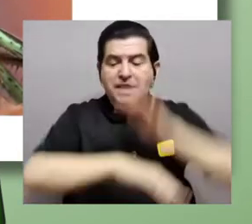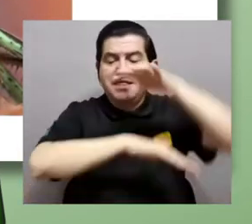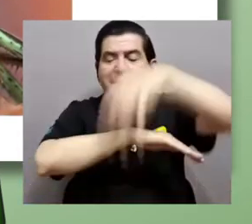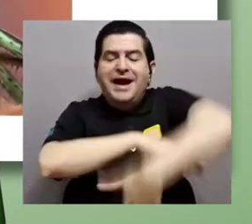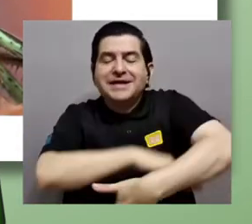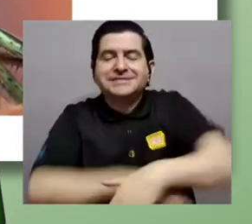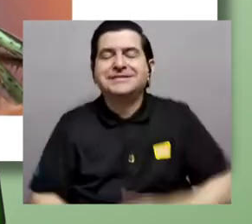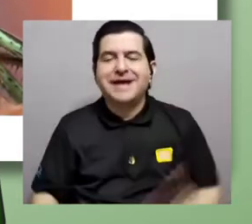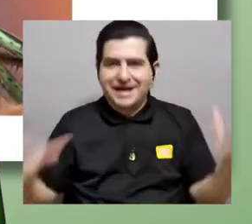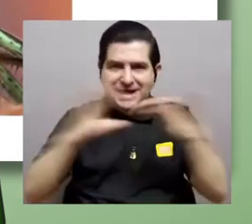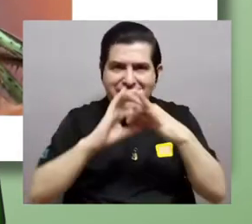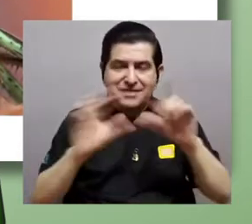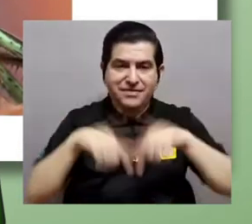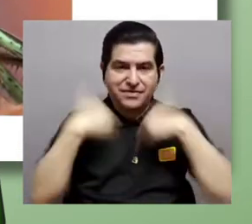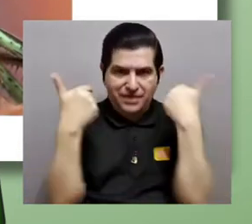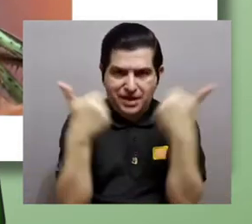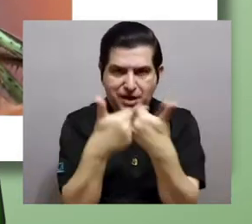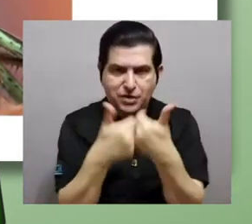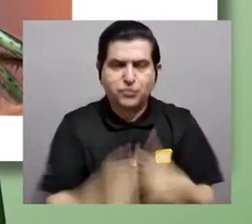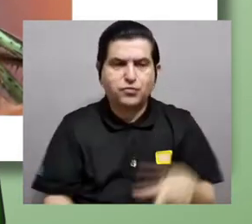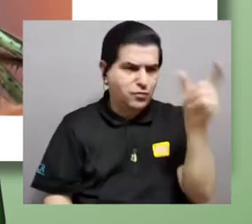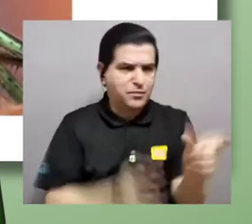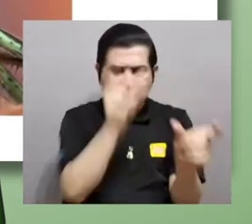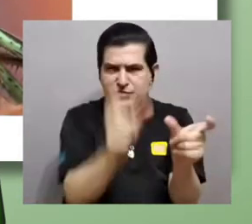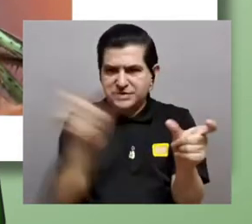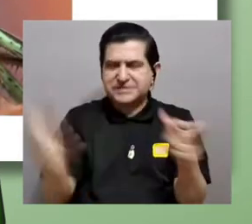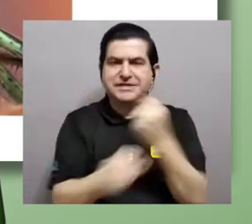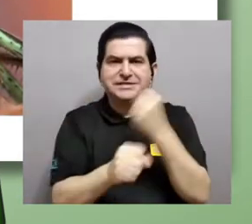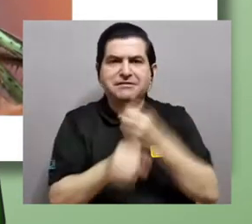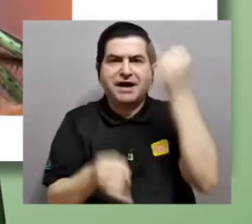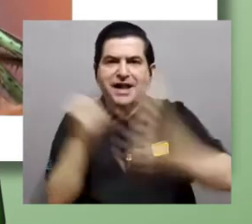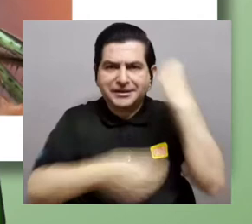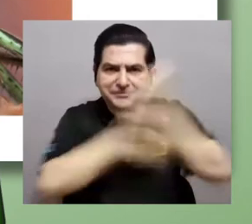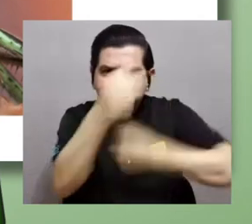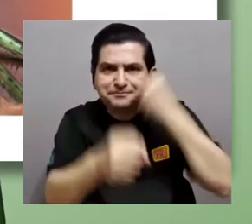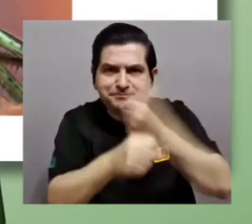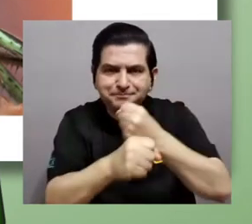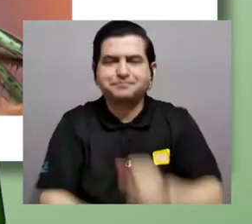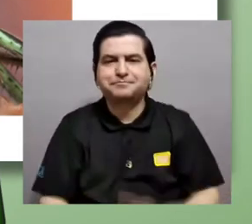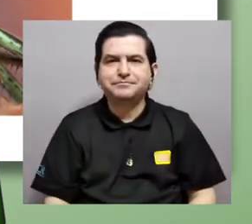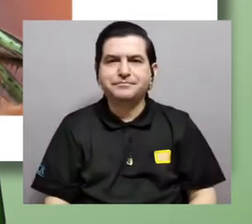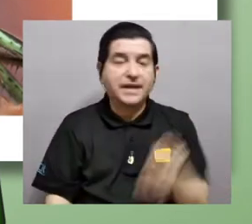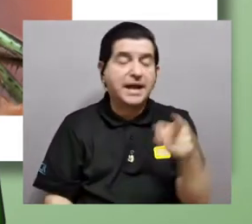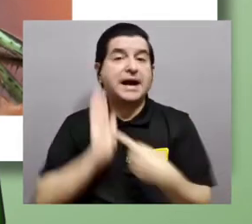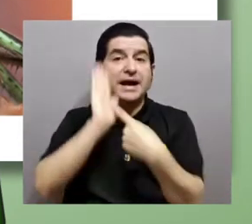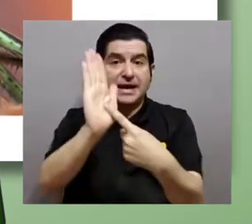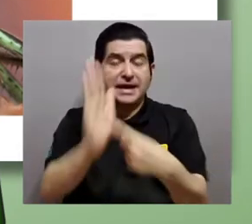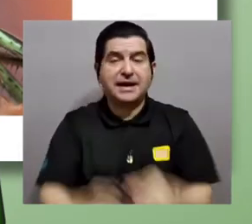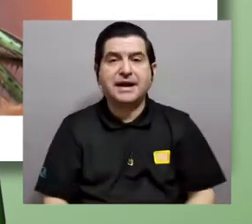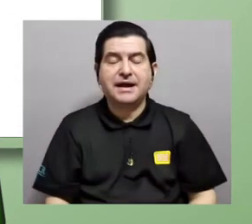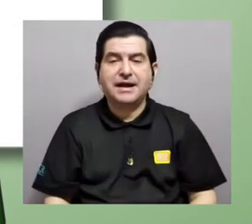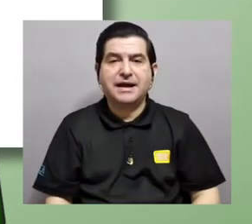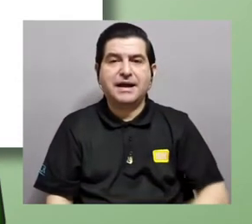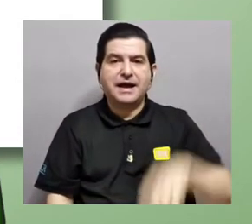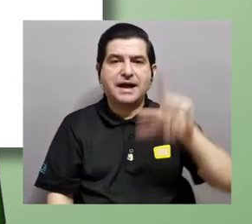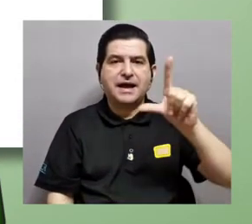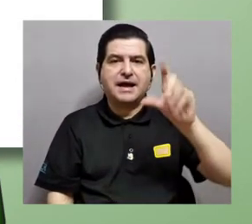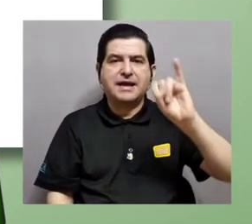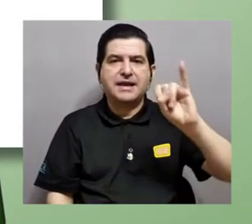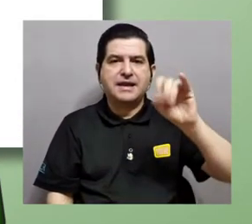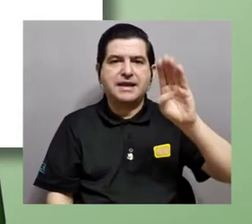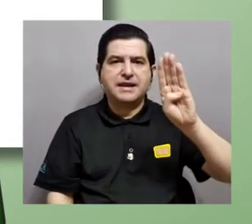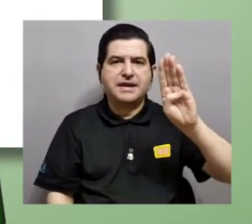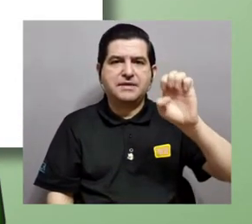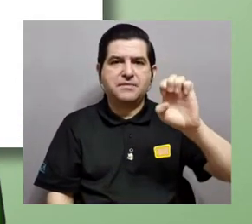en un grupo de organismos en los que he estado trabajando en los últimos años. Aquí les presento a las liberales de charca, que son un grupo